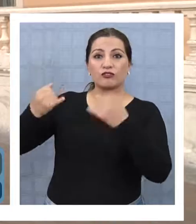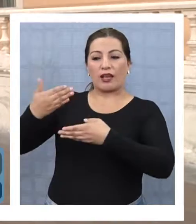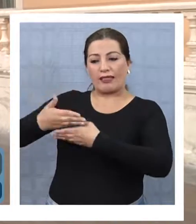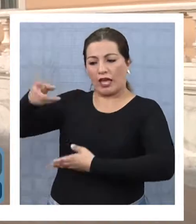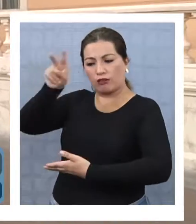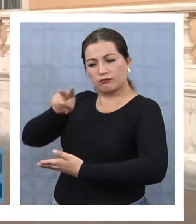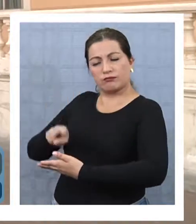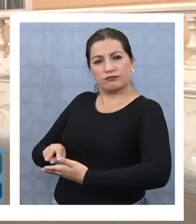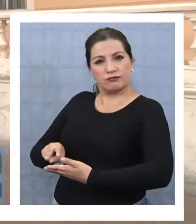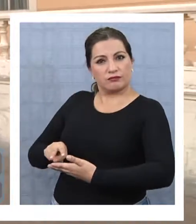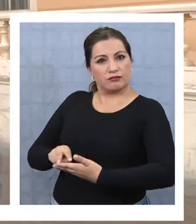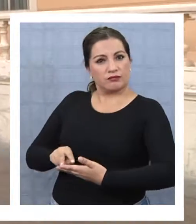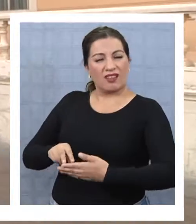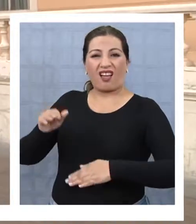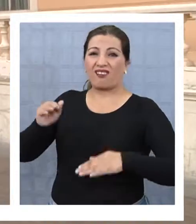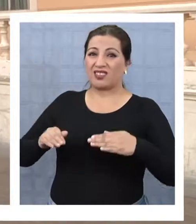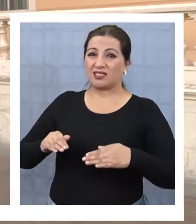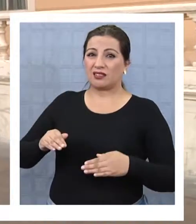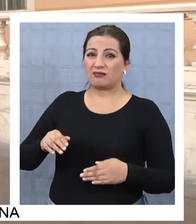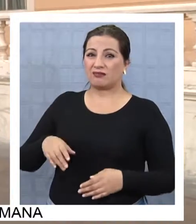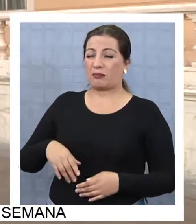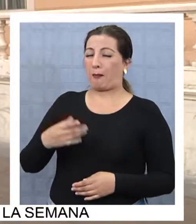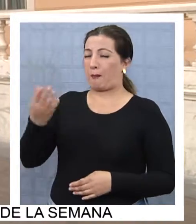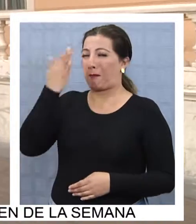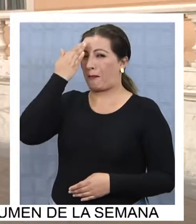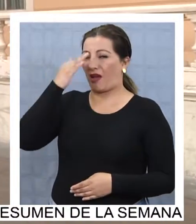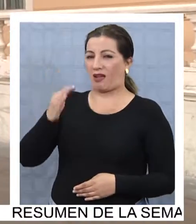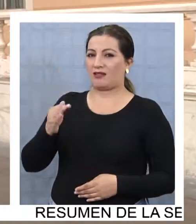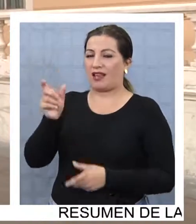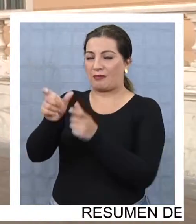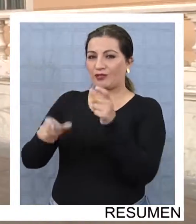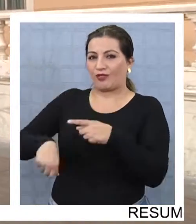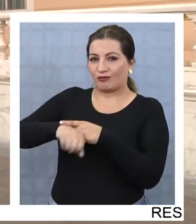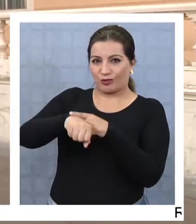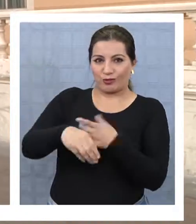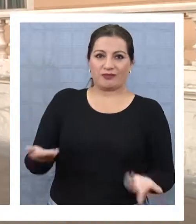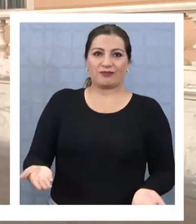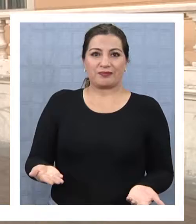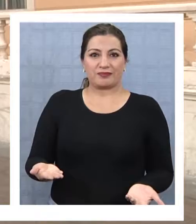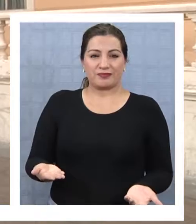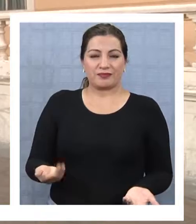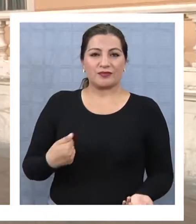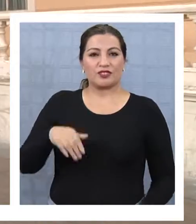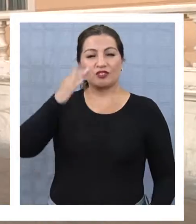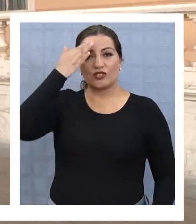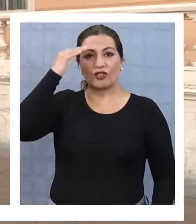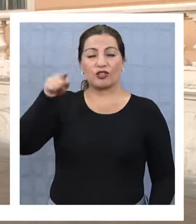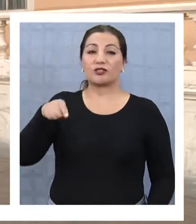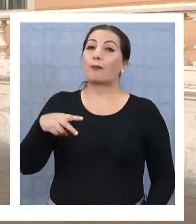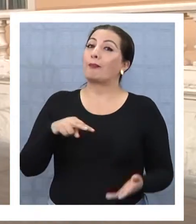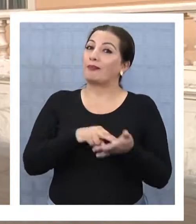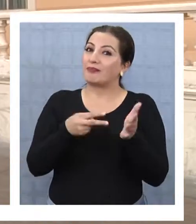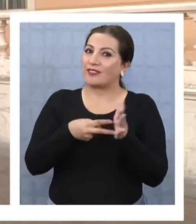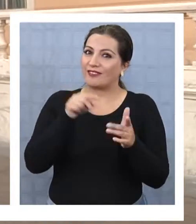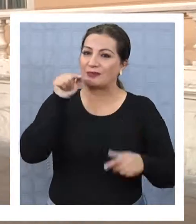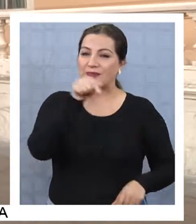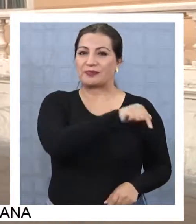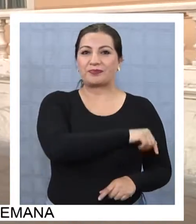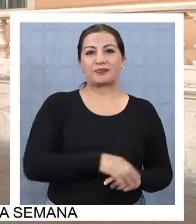prensa y la prensa va a la mal de los jugadores. Entonces yo creo que ahí está nuestra falla.